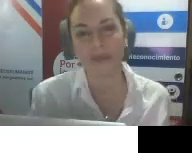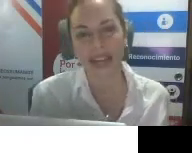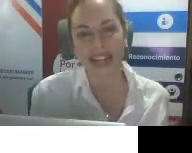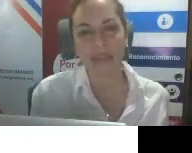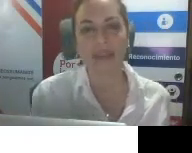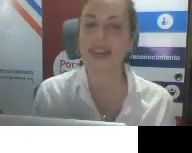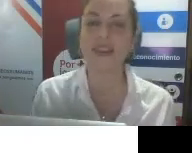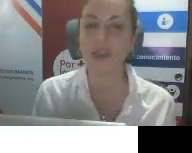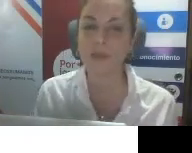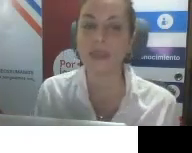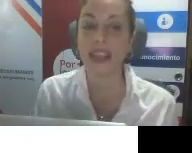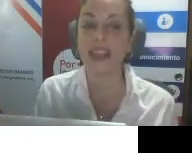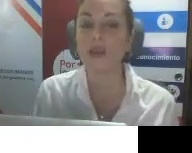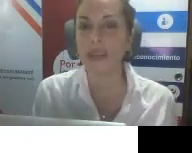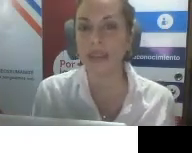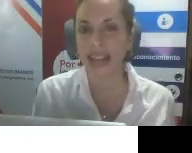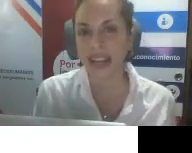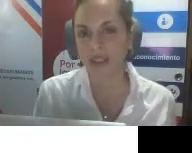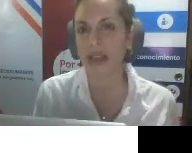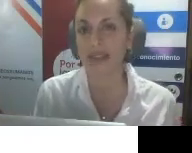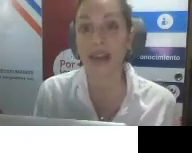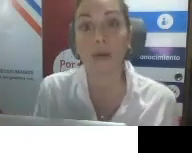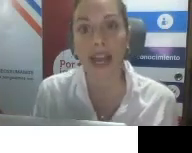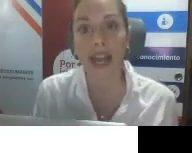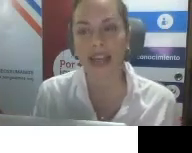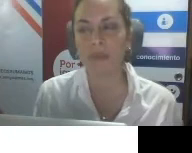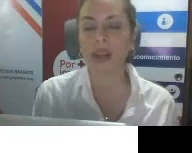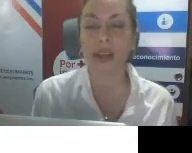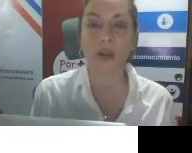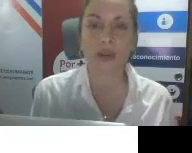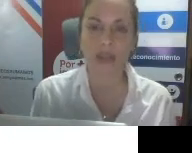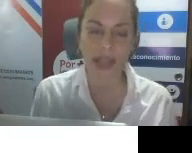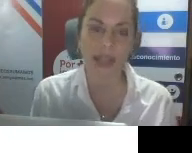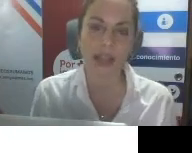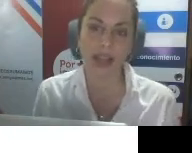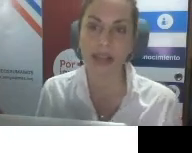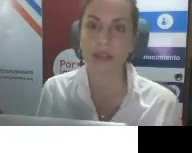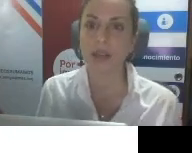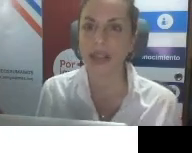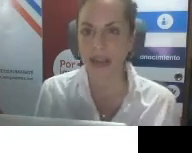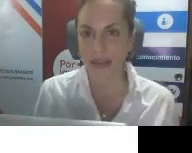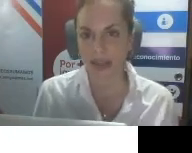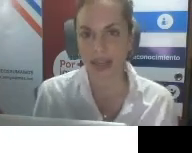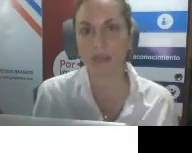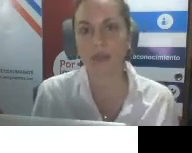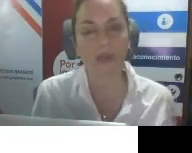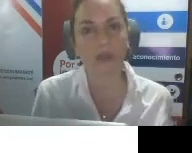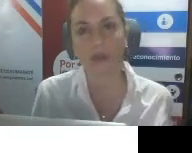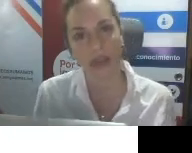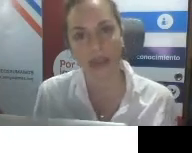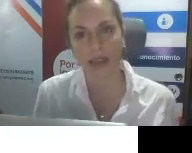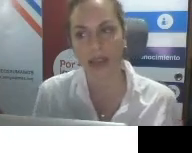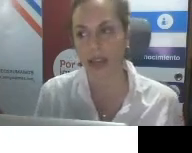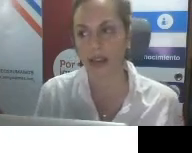esta capacitación, que es de Agustina Palacios, que es abogada, muy reconocida en el ámbito de la discapacidad por sus